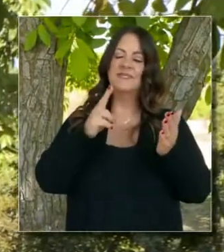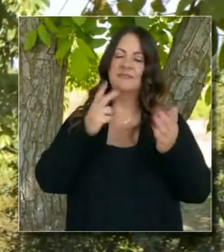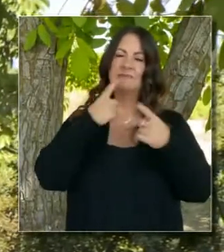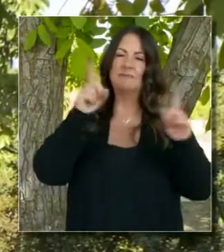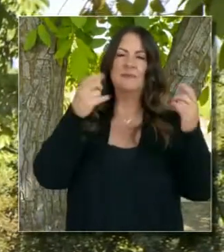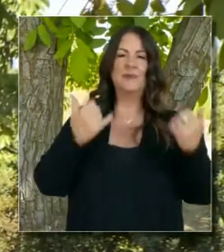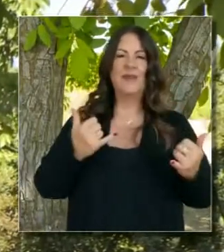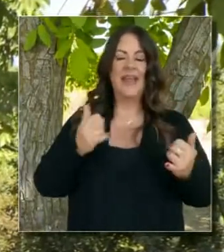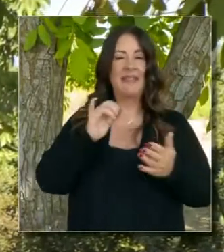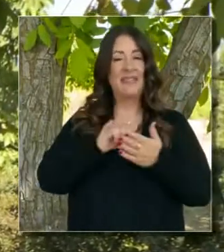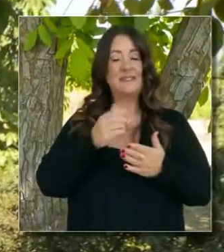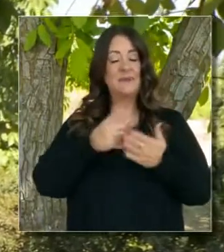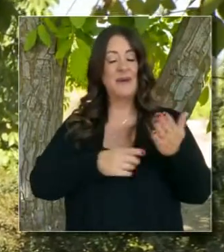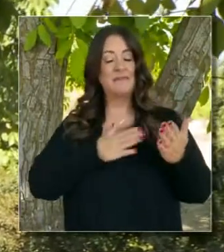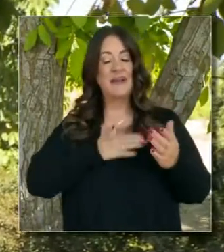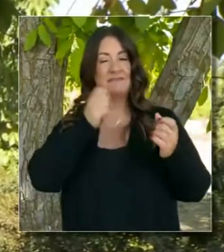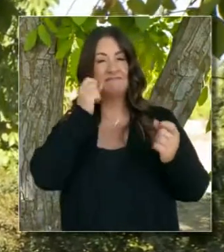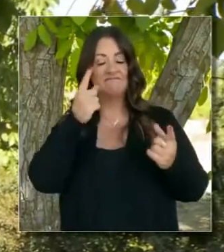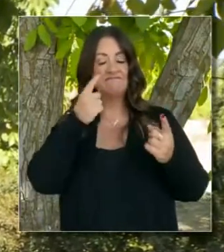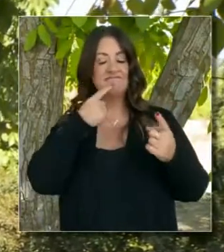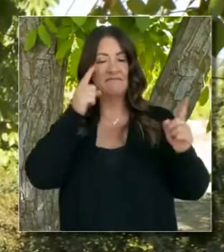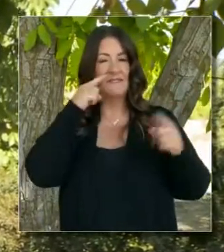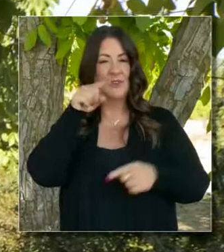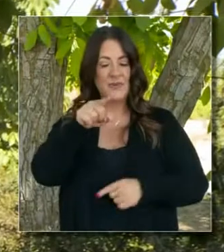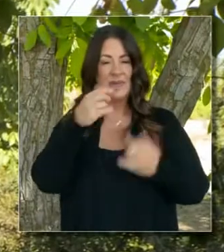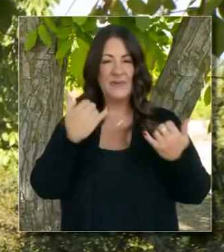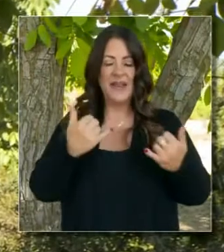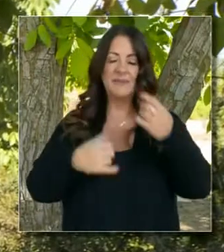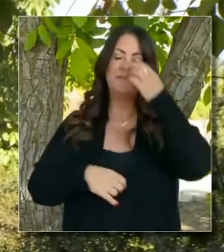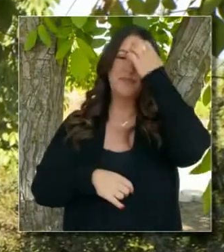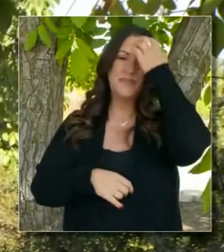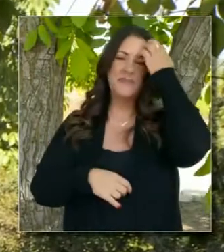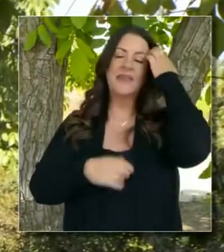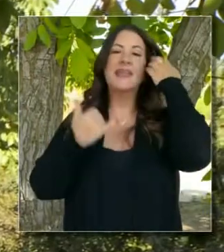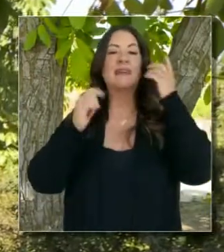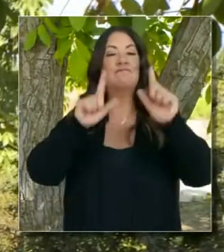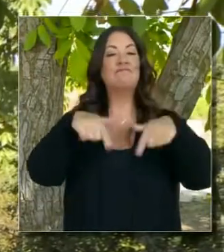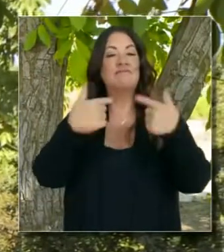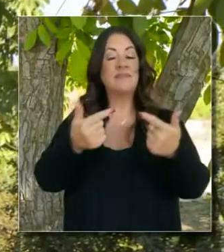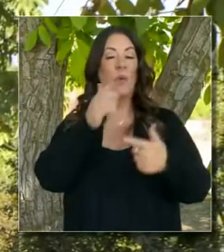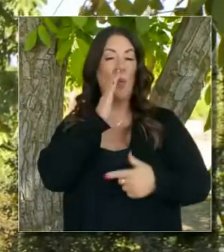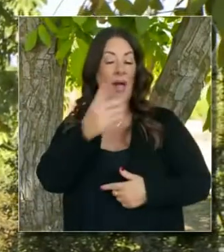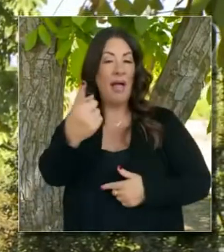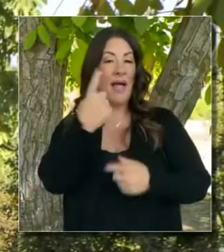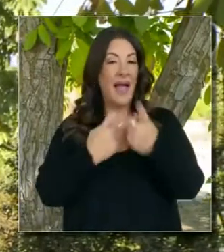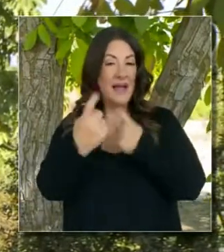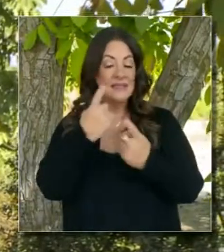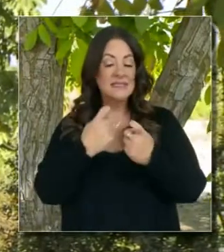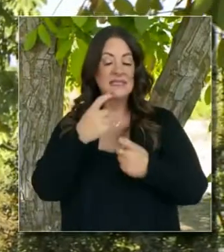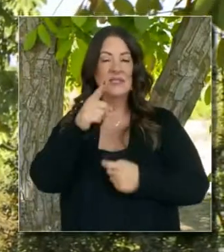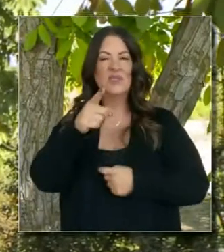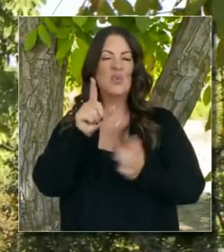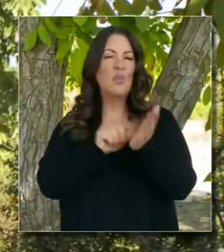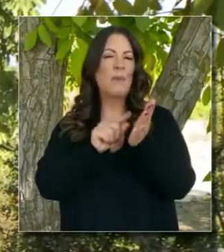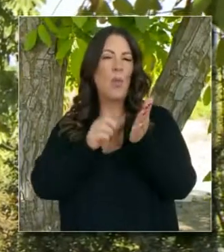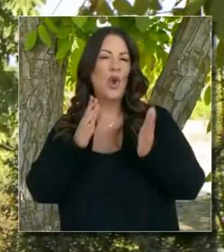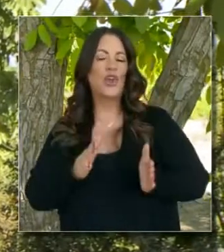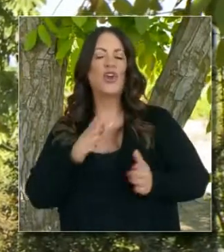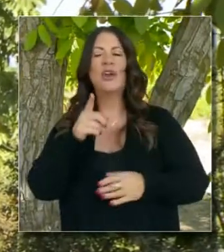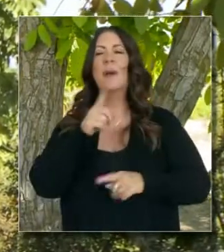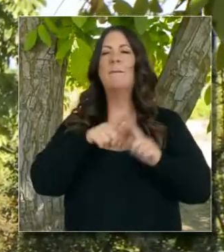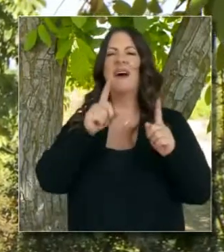Ese es el anuncio y claro que estamos aquí, como siempre, para contestar sus preguntas, pero permítanme